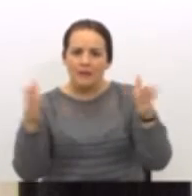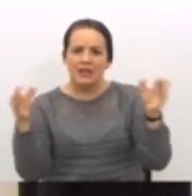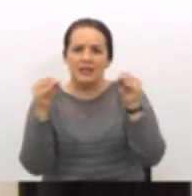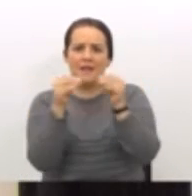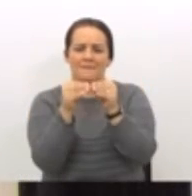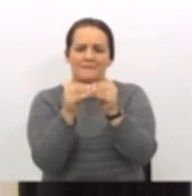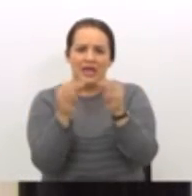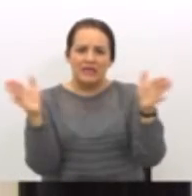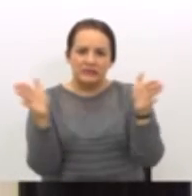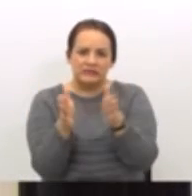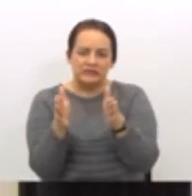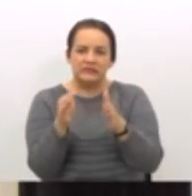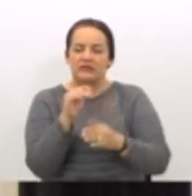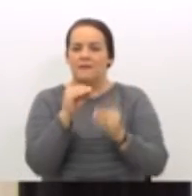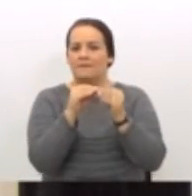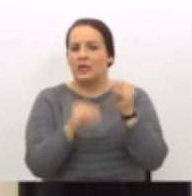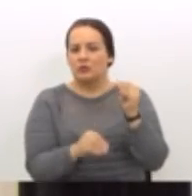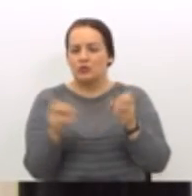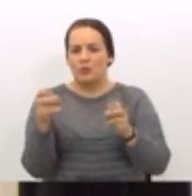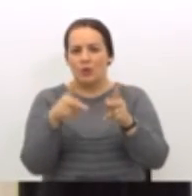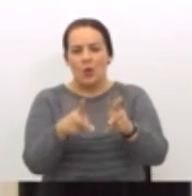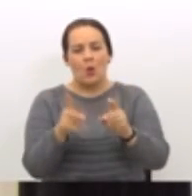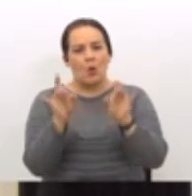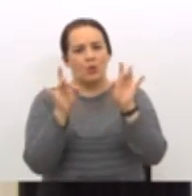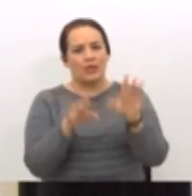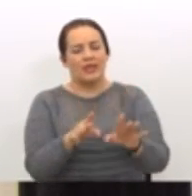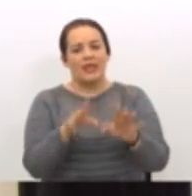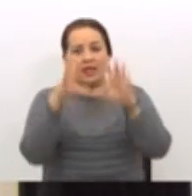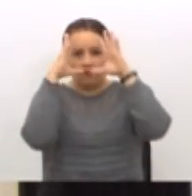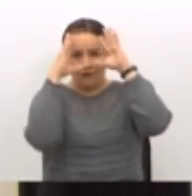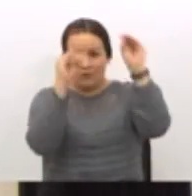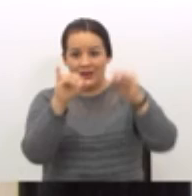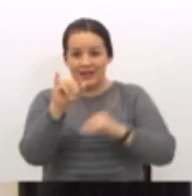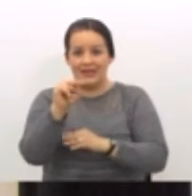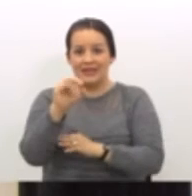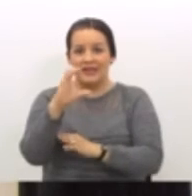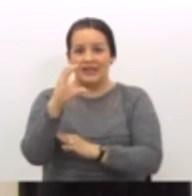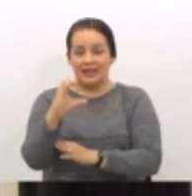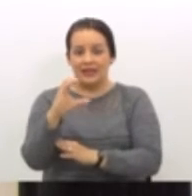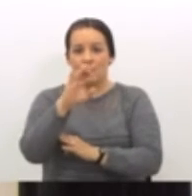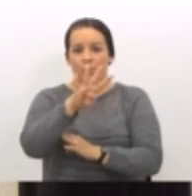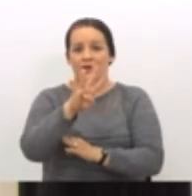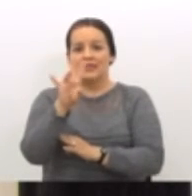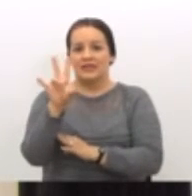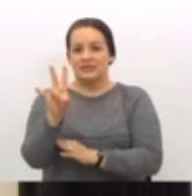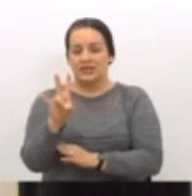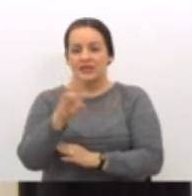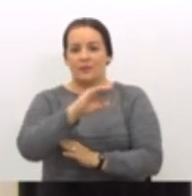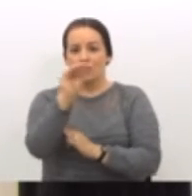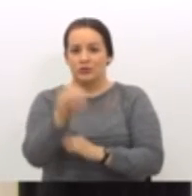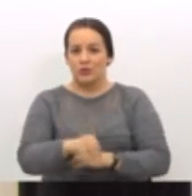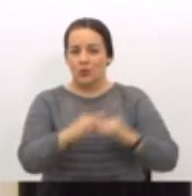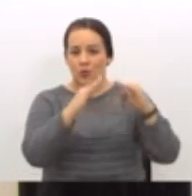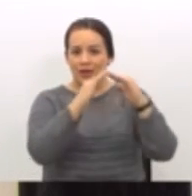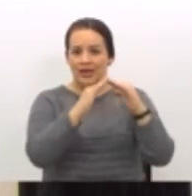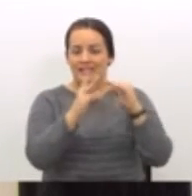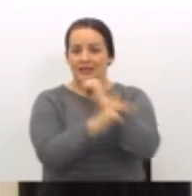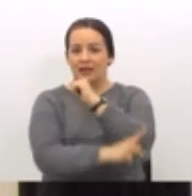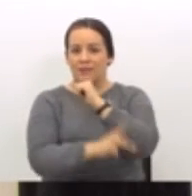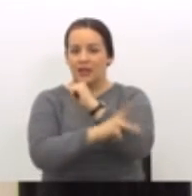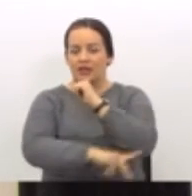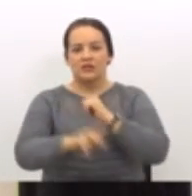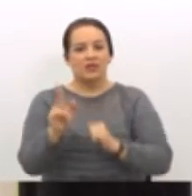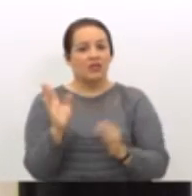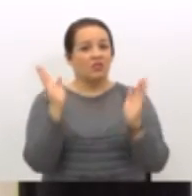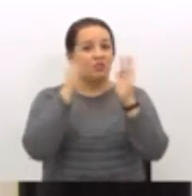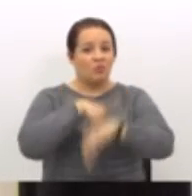odiosas. Los datos recopilados por el INEC nos dan cuenta que el 47% de los hogares en el país no tienen